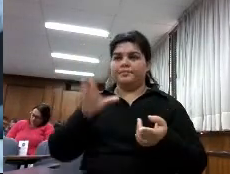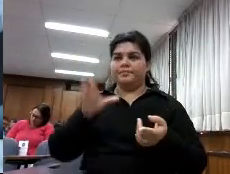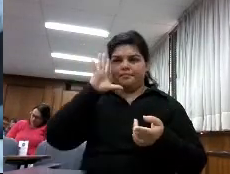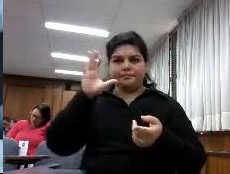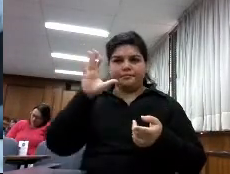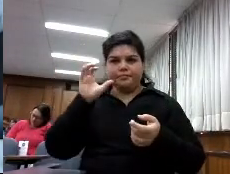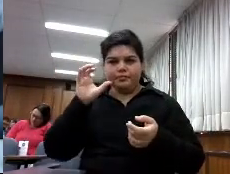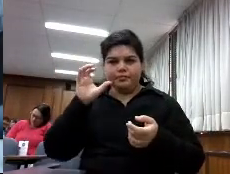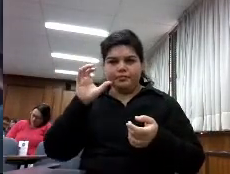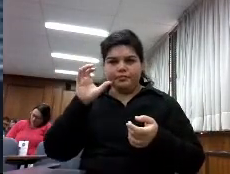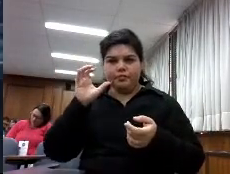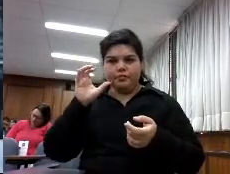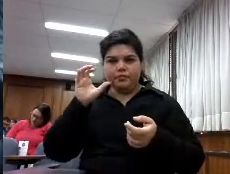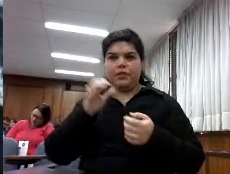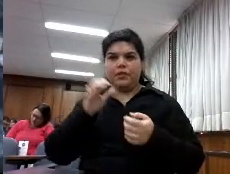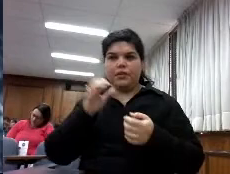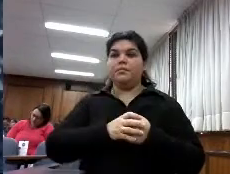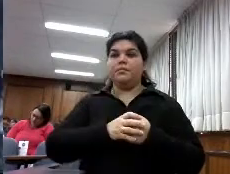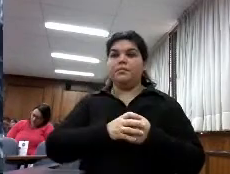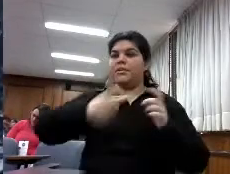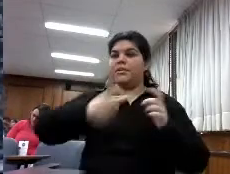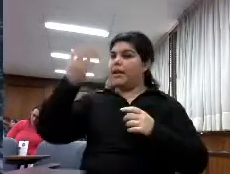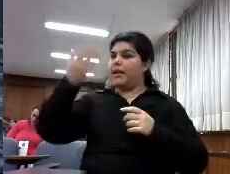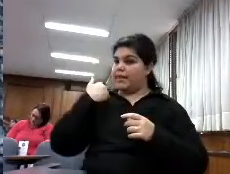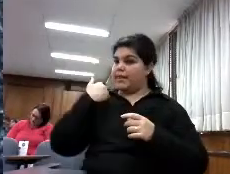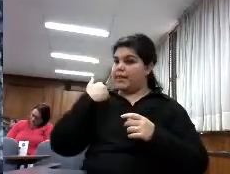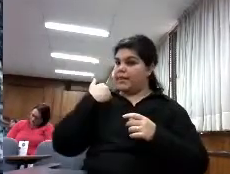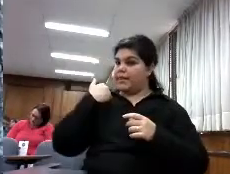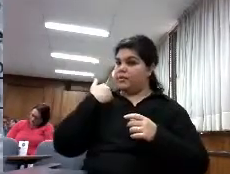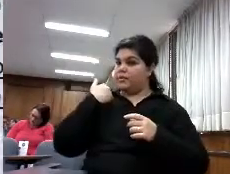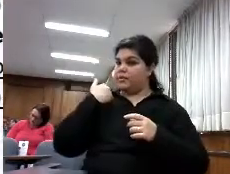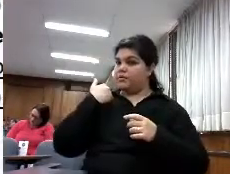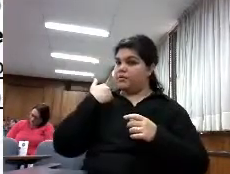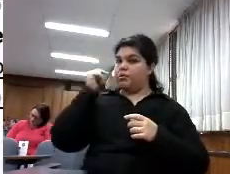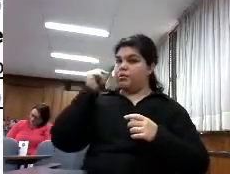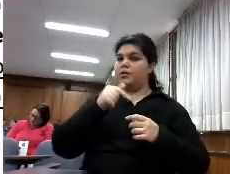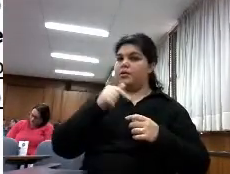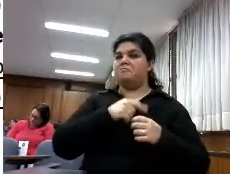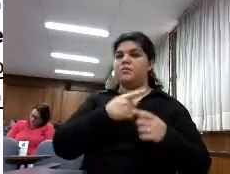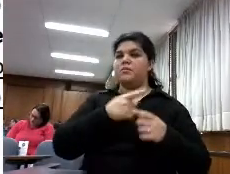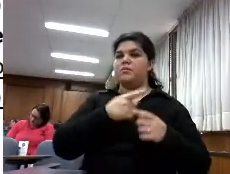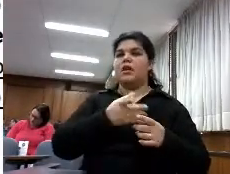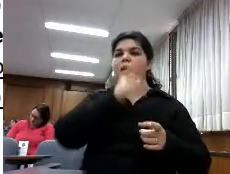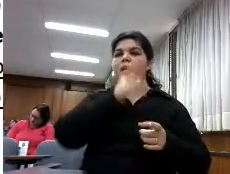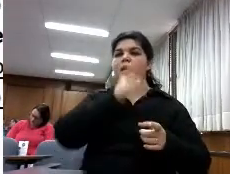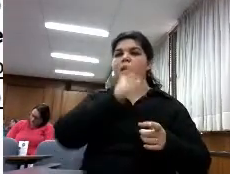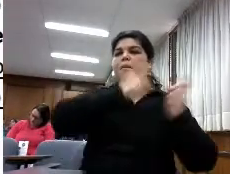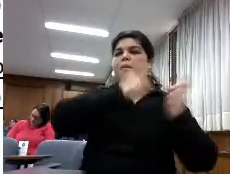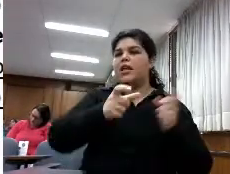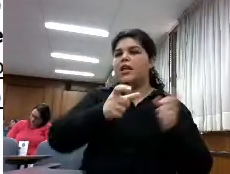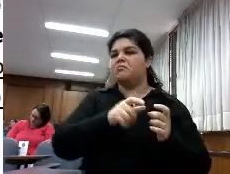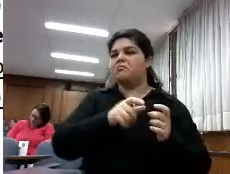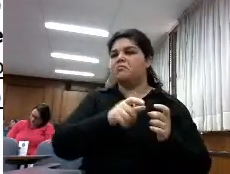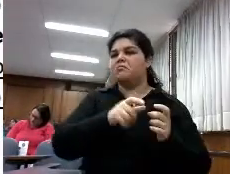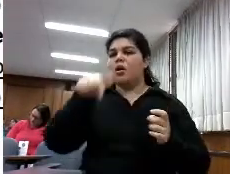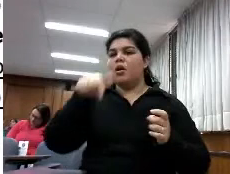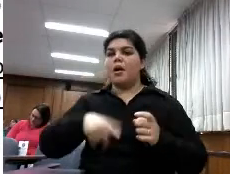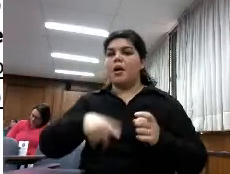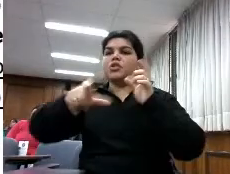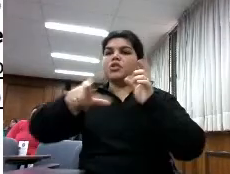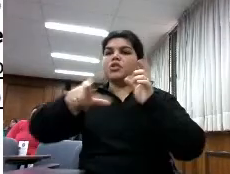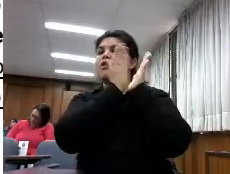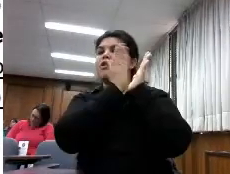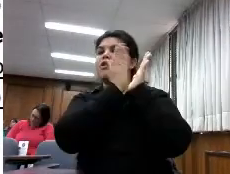los usuarios nos habían dicho que la afición los bibliotecarios opinamos distinto y opinamos que lo que va a tener más proyección son los